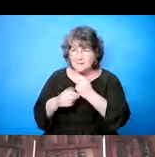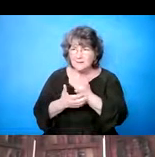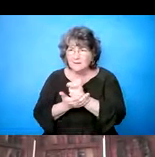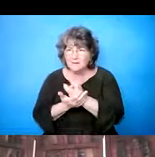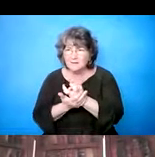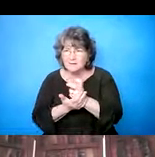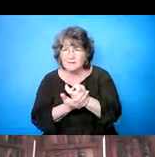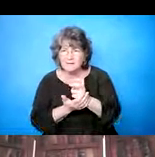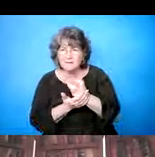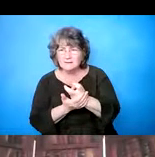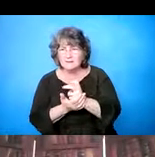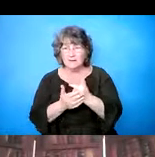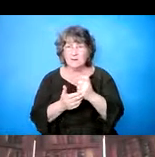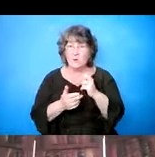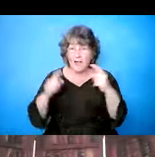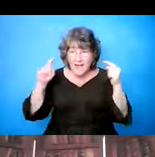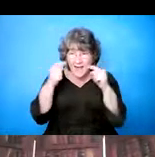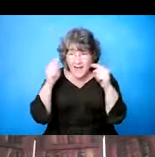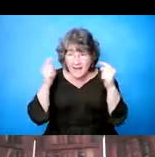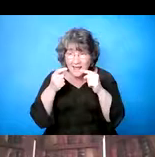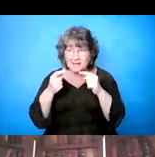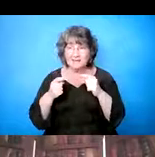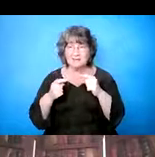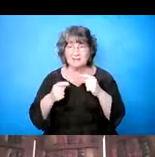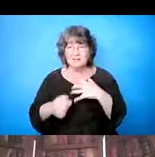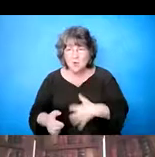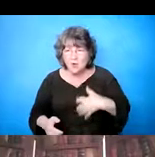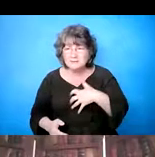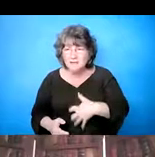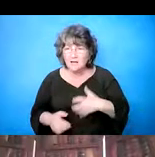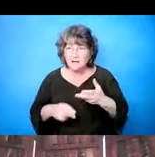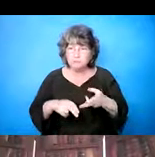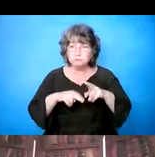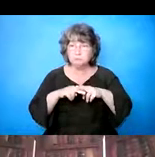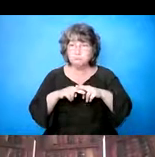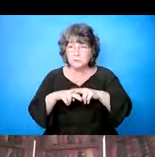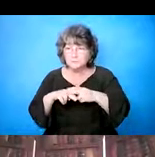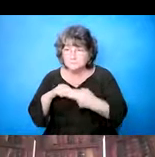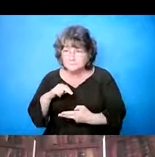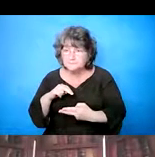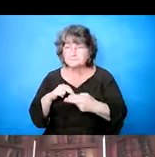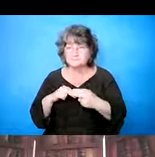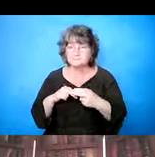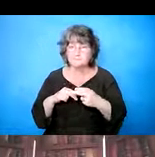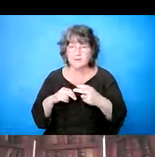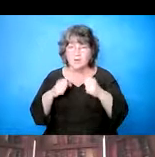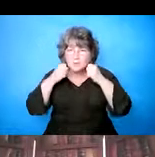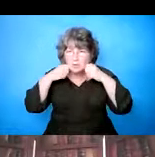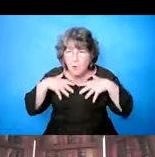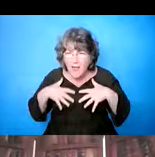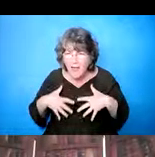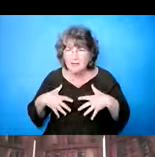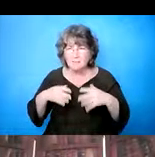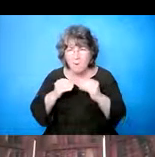síntomas simáticos, como dolor de cabeza, náusea, eh, pérdida o aumento de peso. O que están